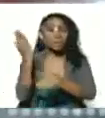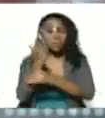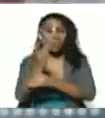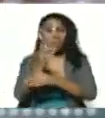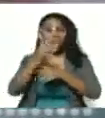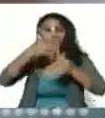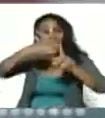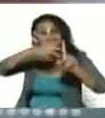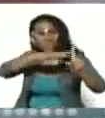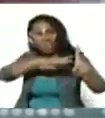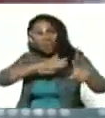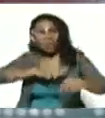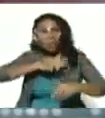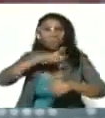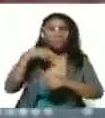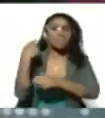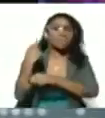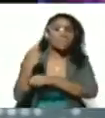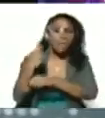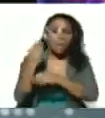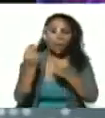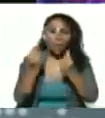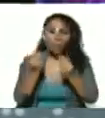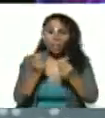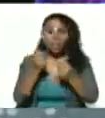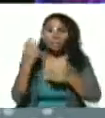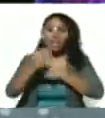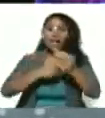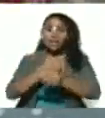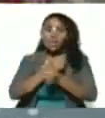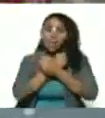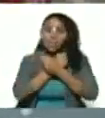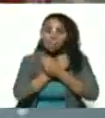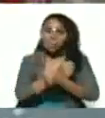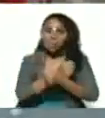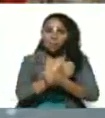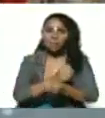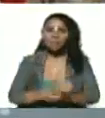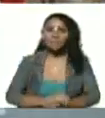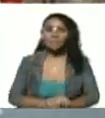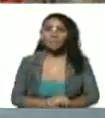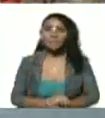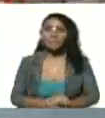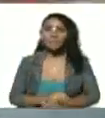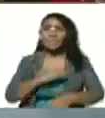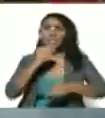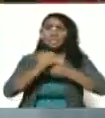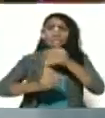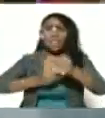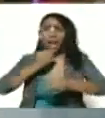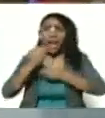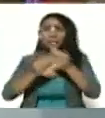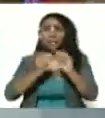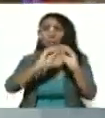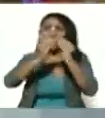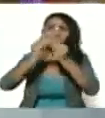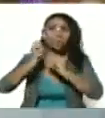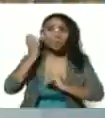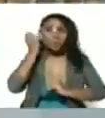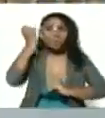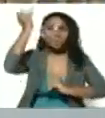persecución y tortura financiera y económica. Se ha hecho por amor, se ha hecho con creatividad,